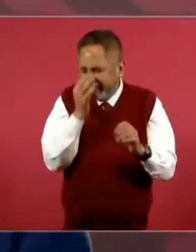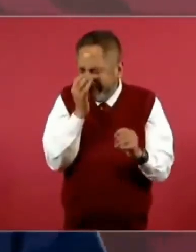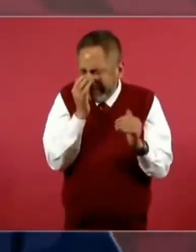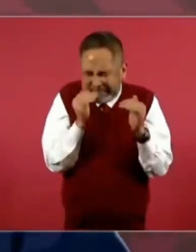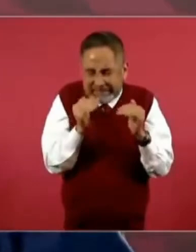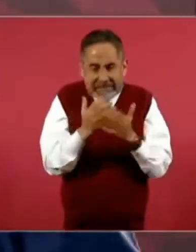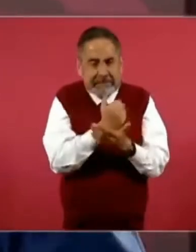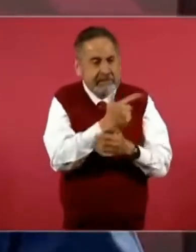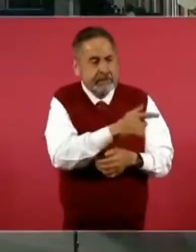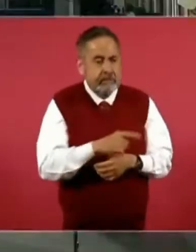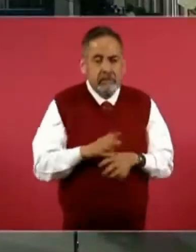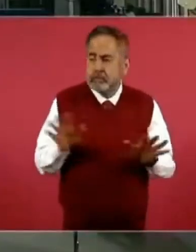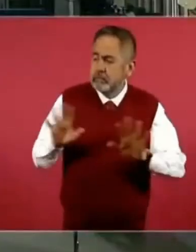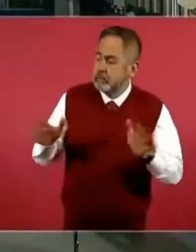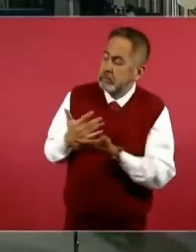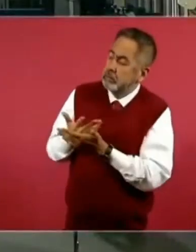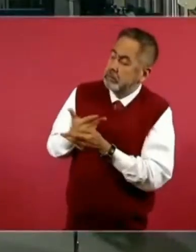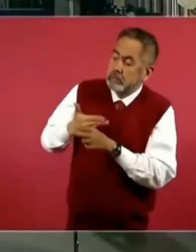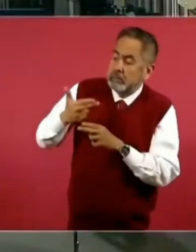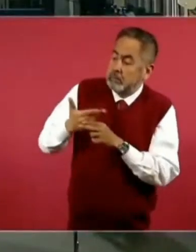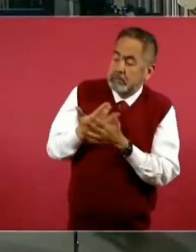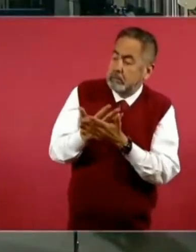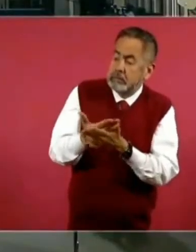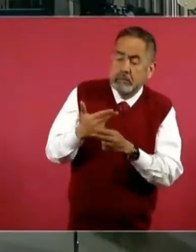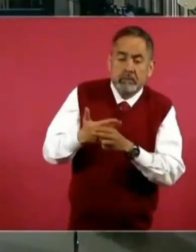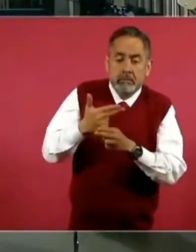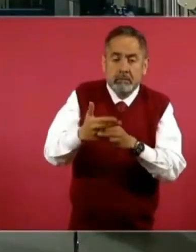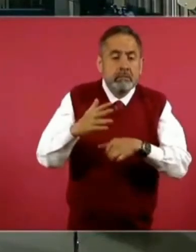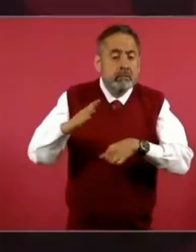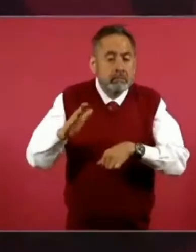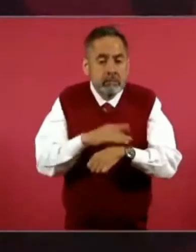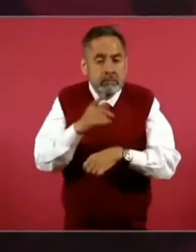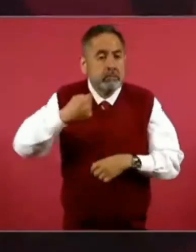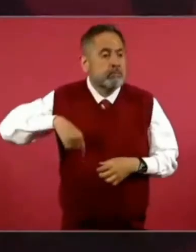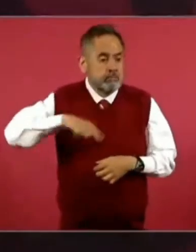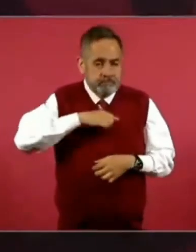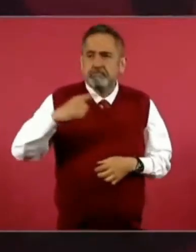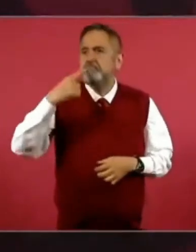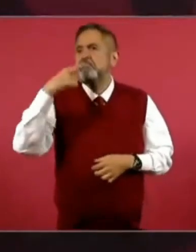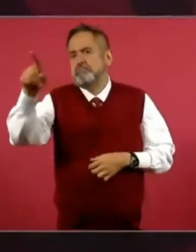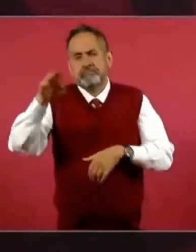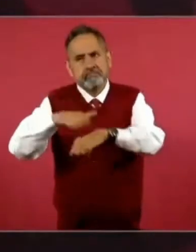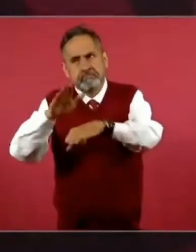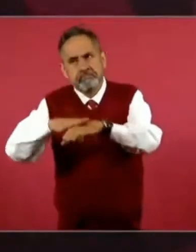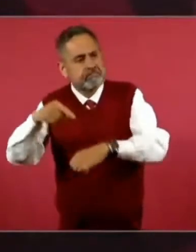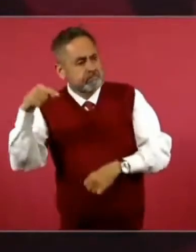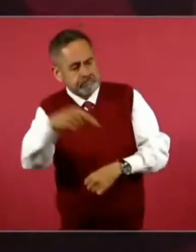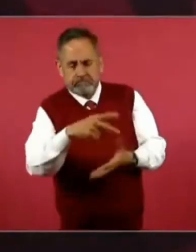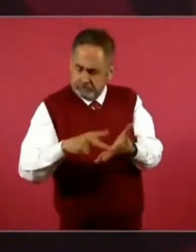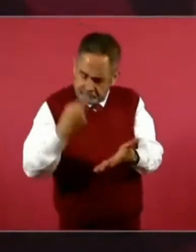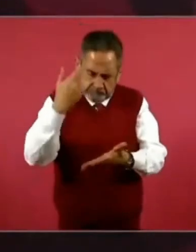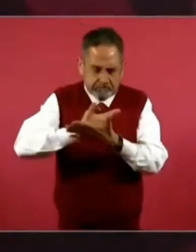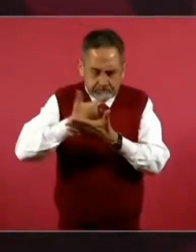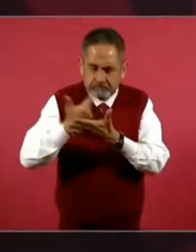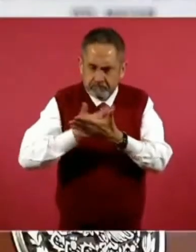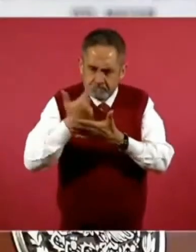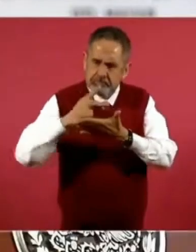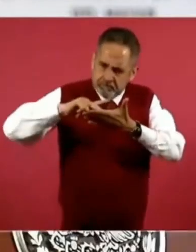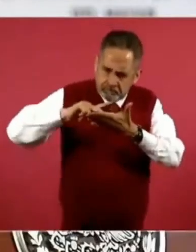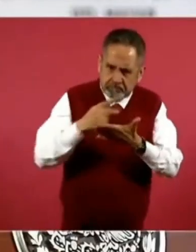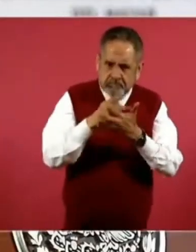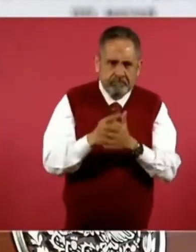Pero que había que esperar porque estábamos demandando que se contaran los votos,